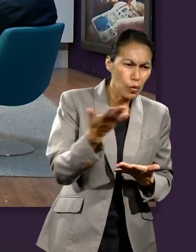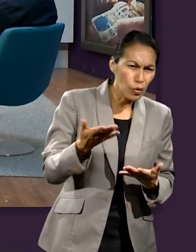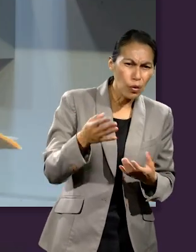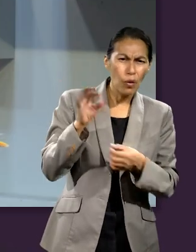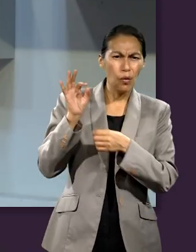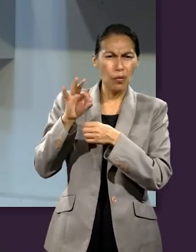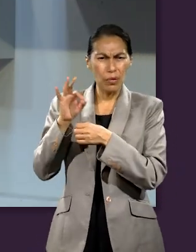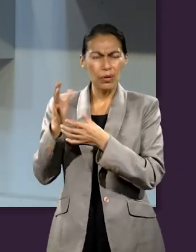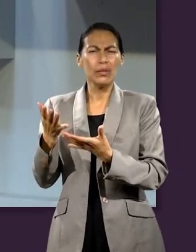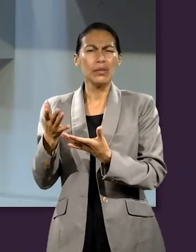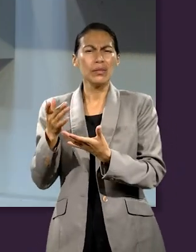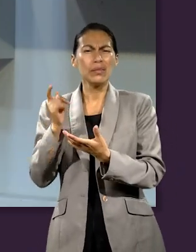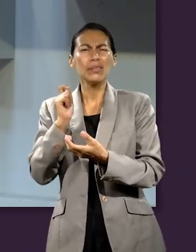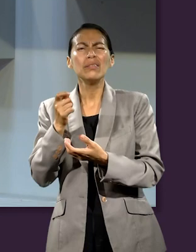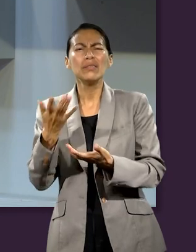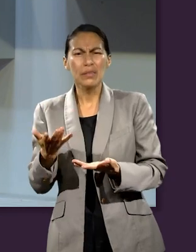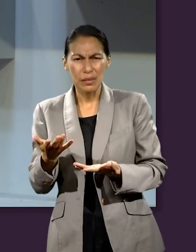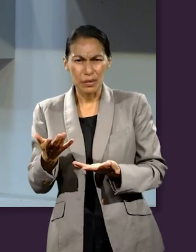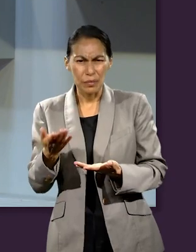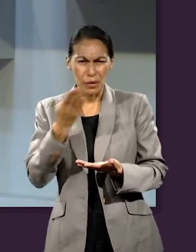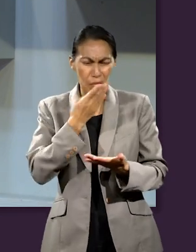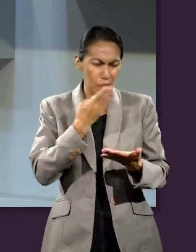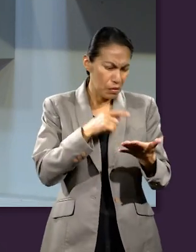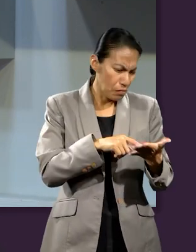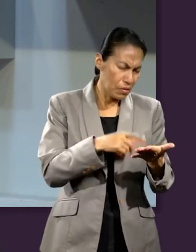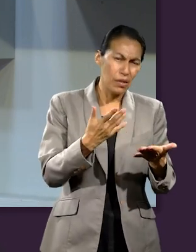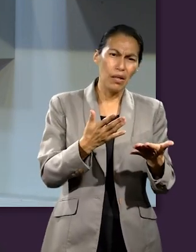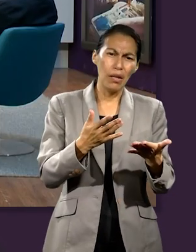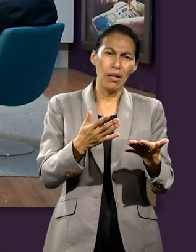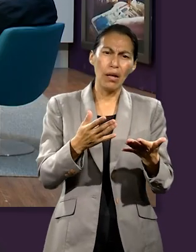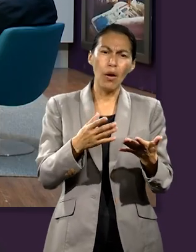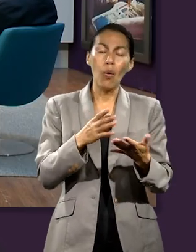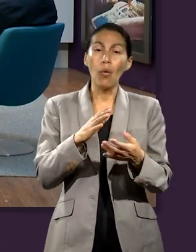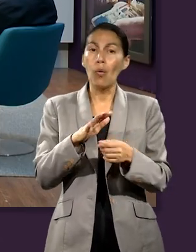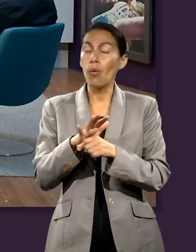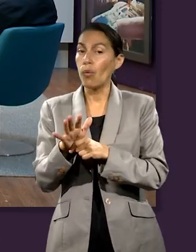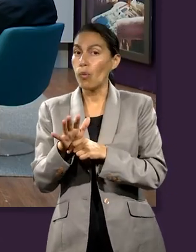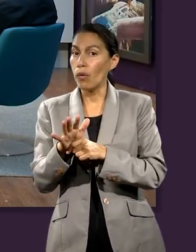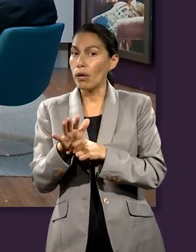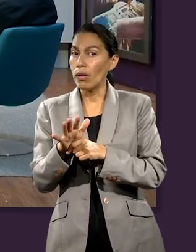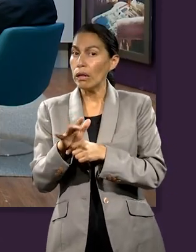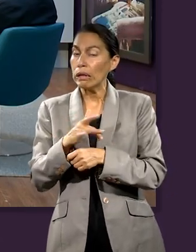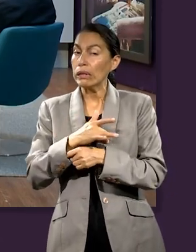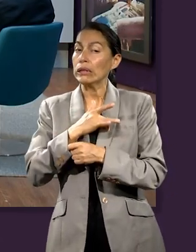¿cuál es la motivación correcta para poder ofrendar? Yareli.